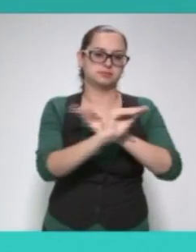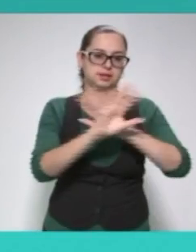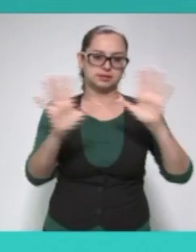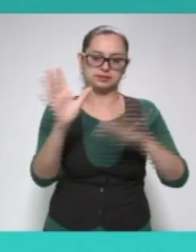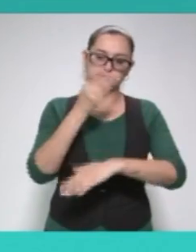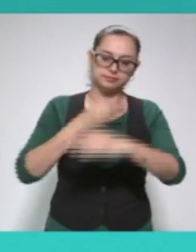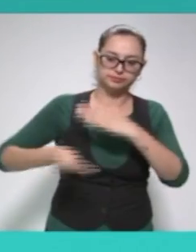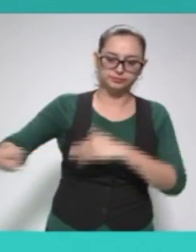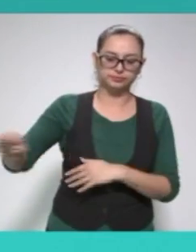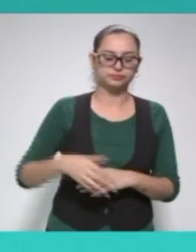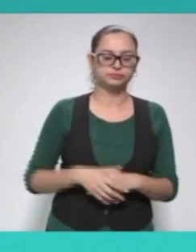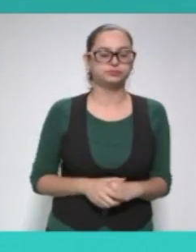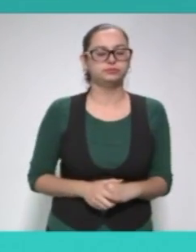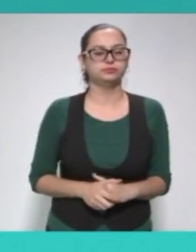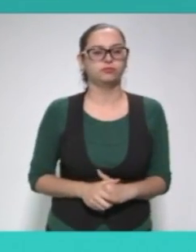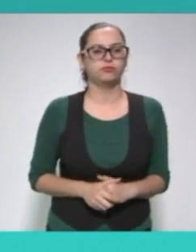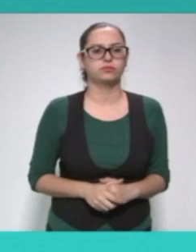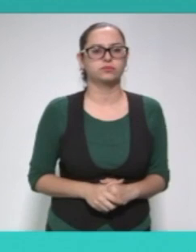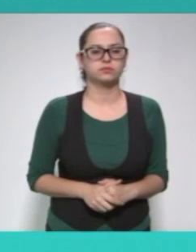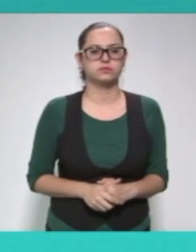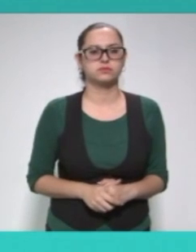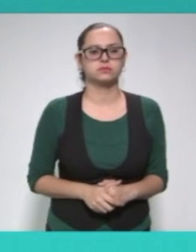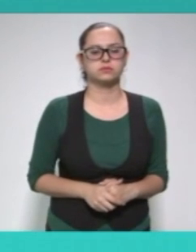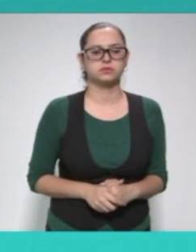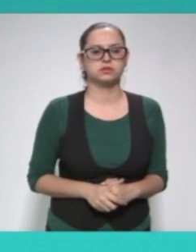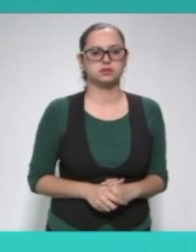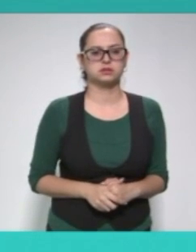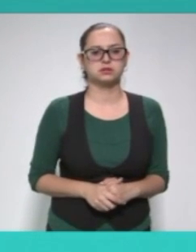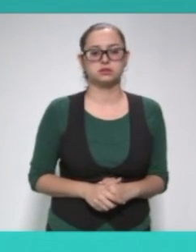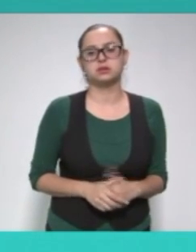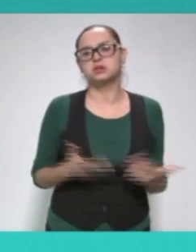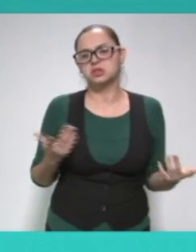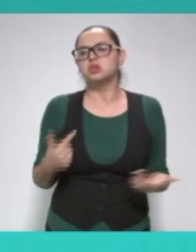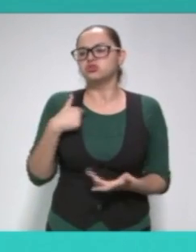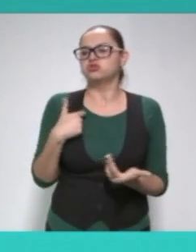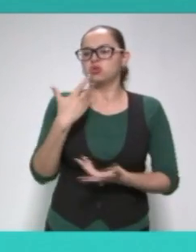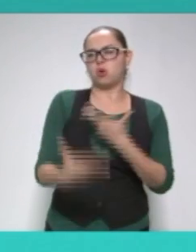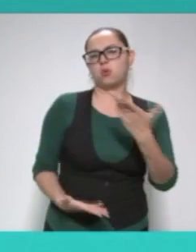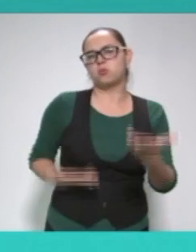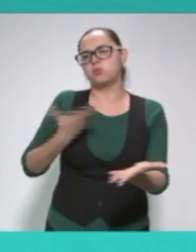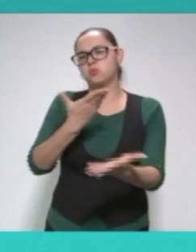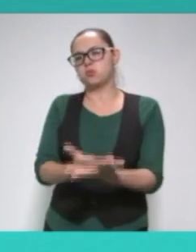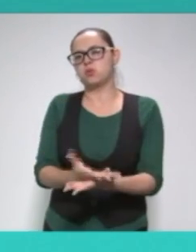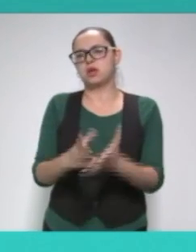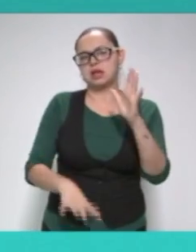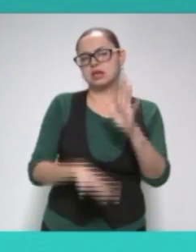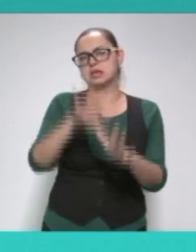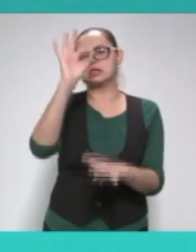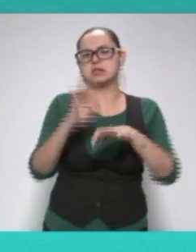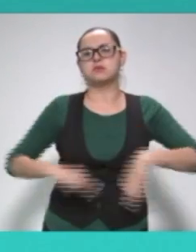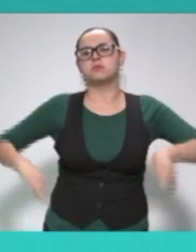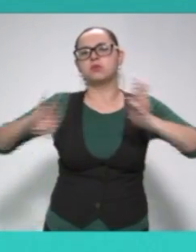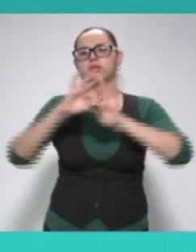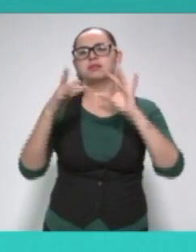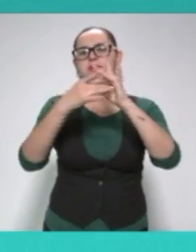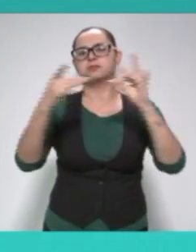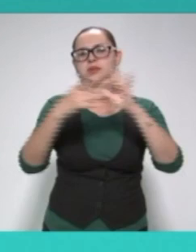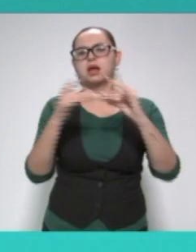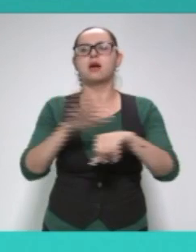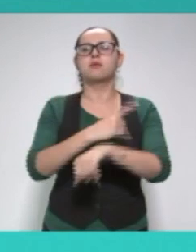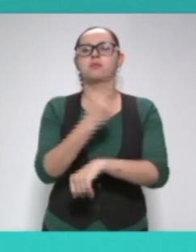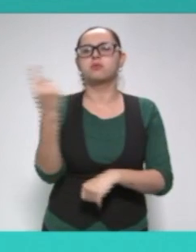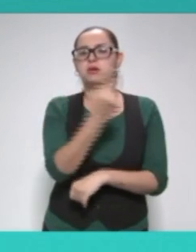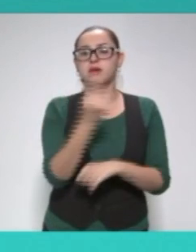La resolución da cuenta que hoy presento, me pareció importante para su posición individual, ya que abarca una temática